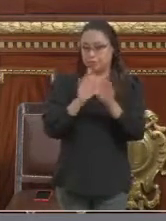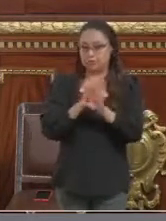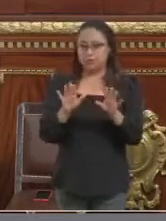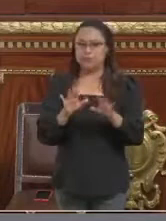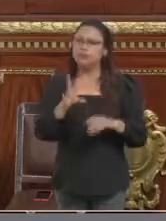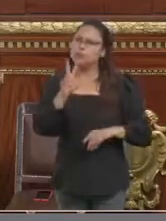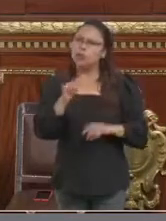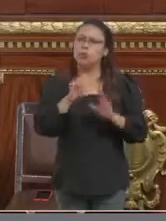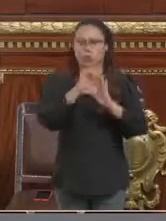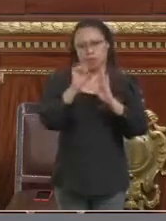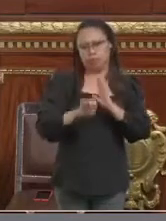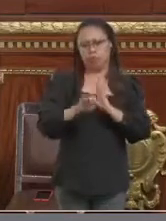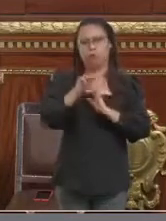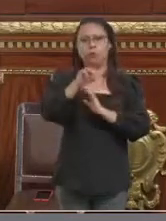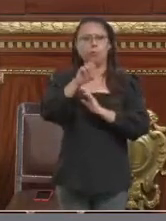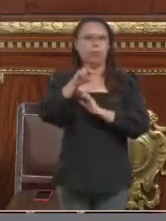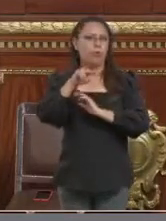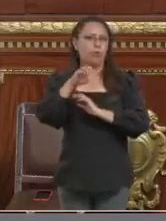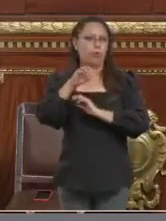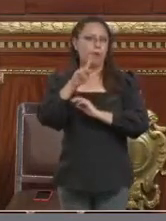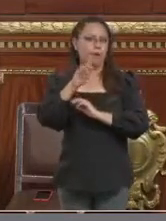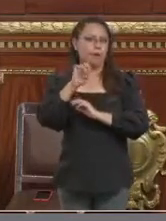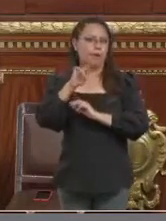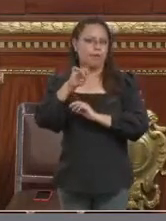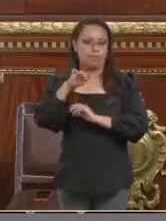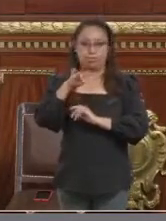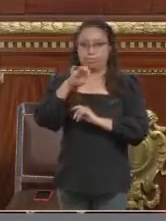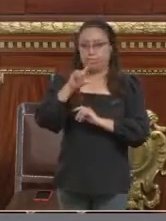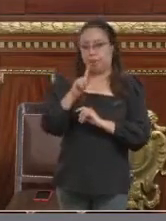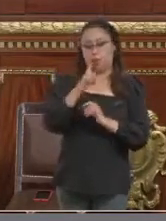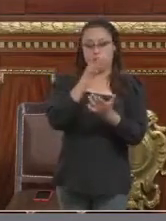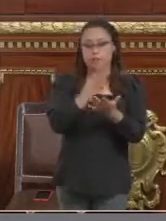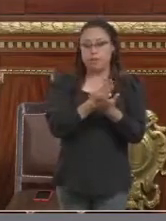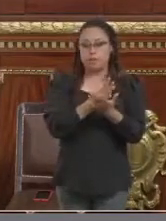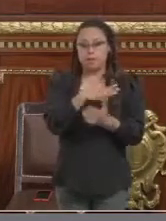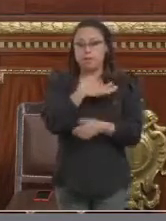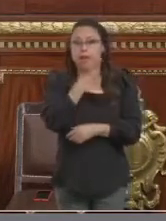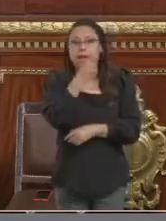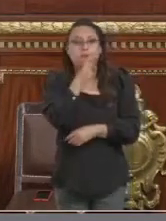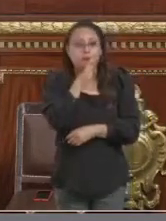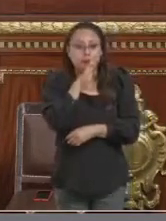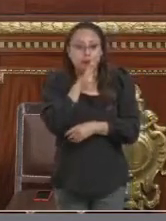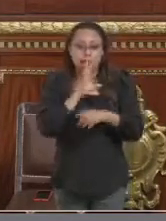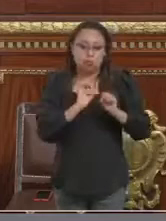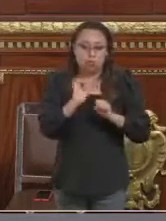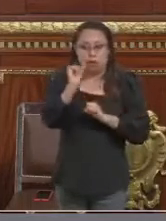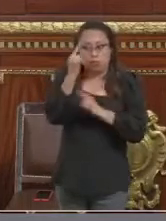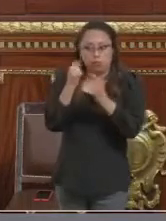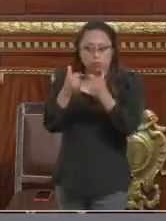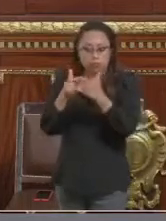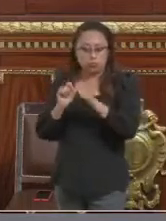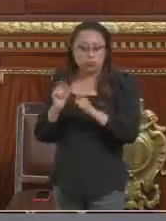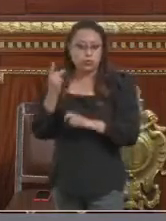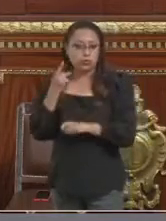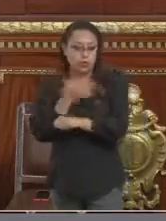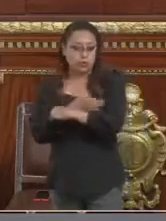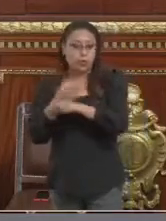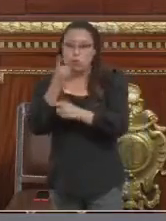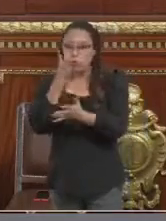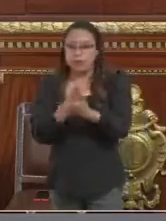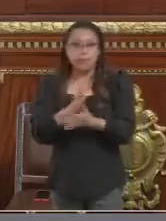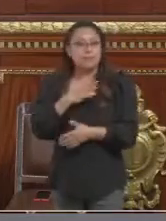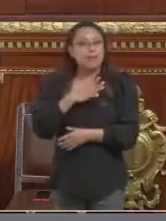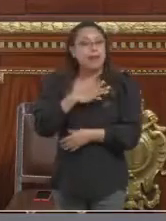existe la mamá, de algunas familias en donde solo existe el papá. Y hablemos de la